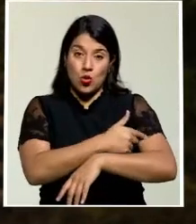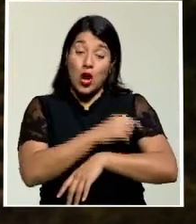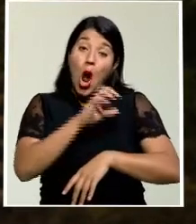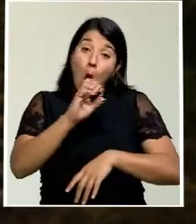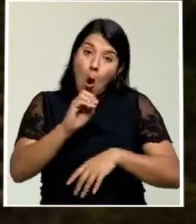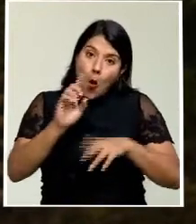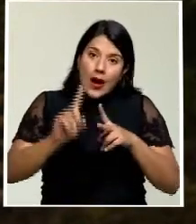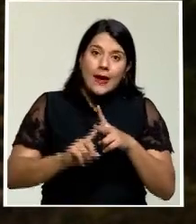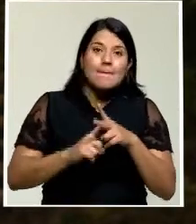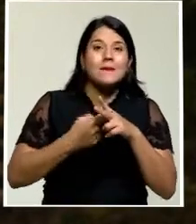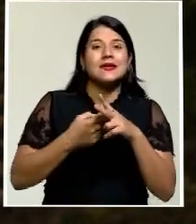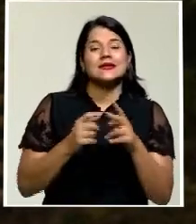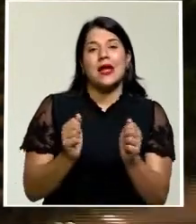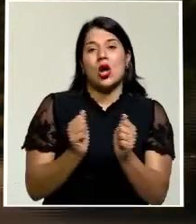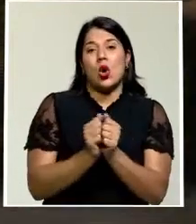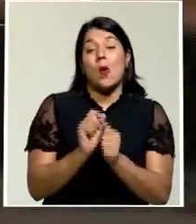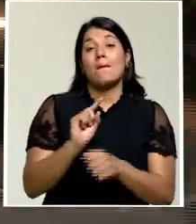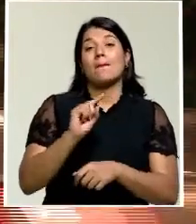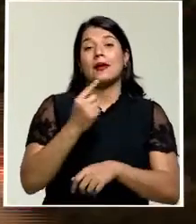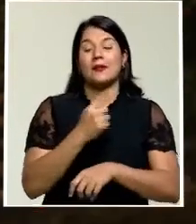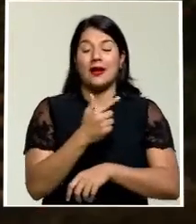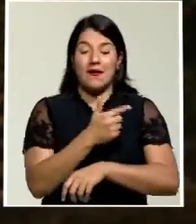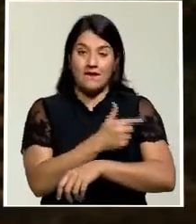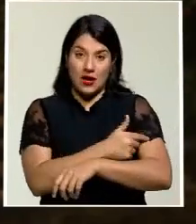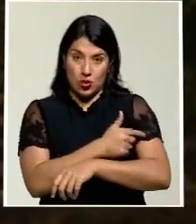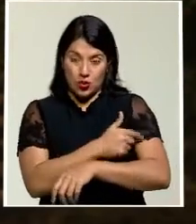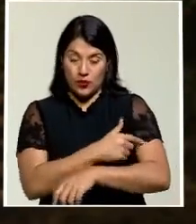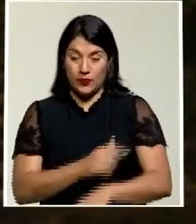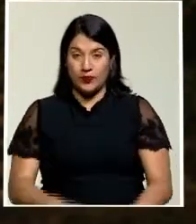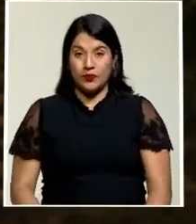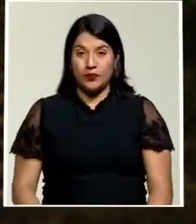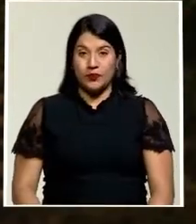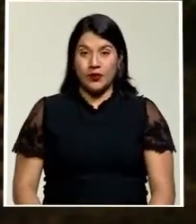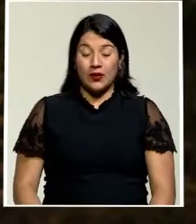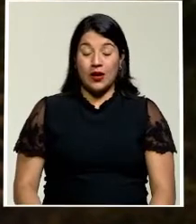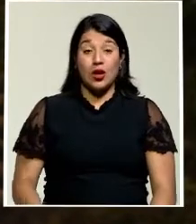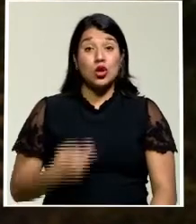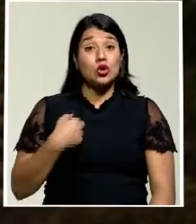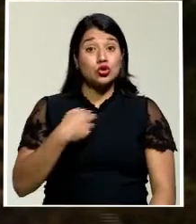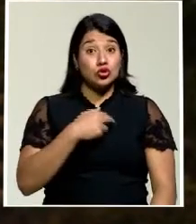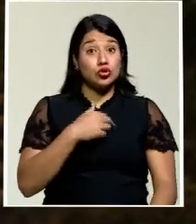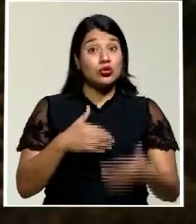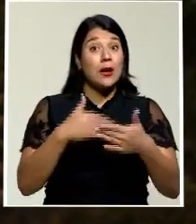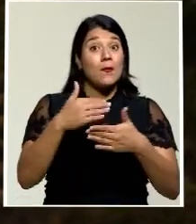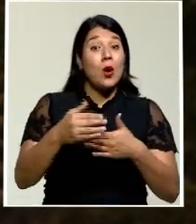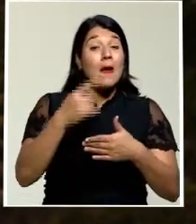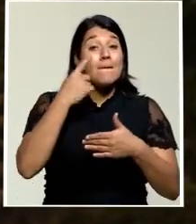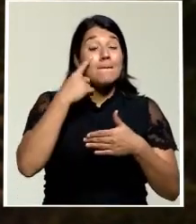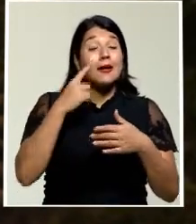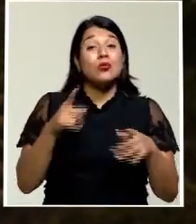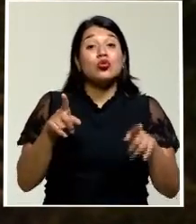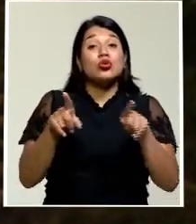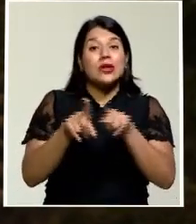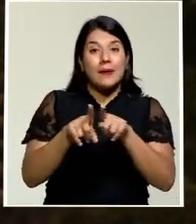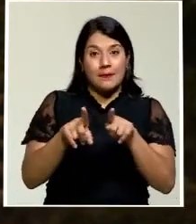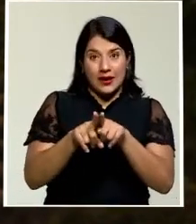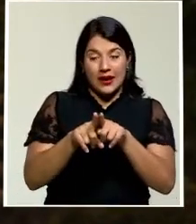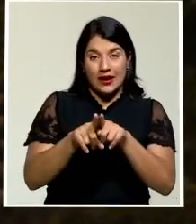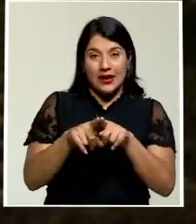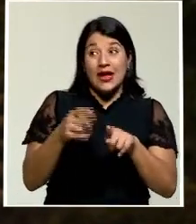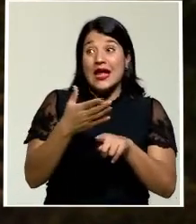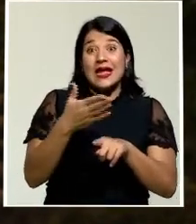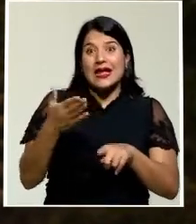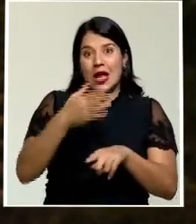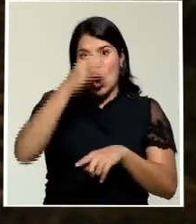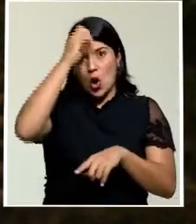lo que es el esquema que corresponde a cada persona. Veremos también qué se dice desde la Asamblea